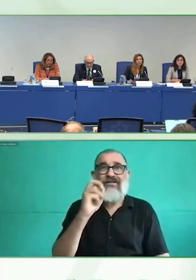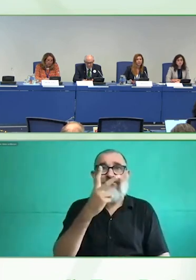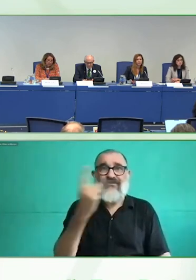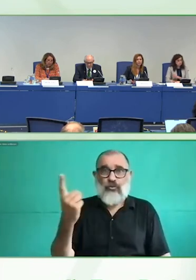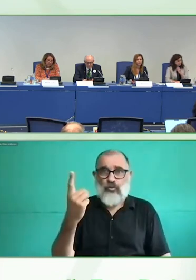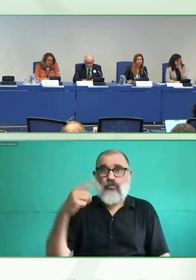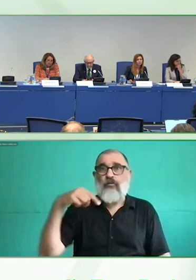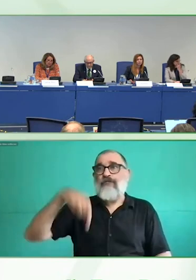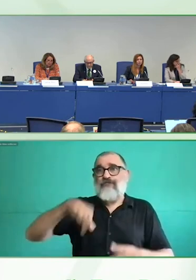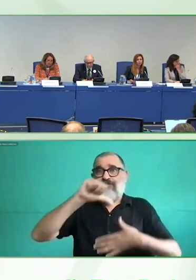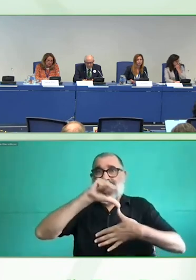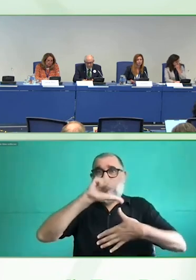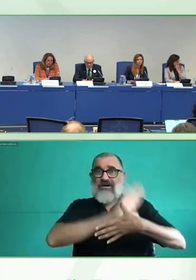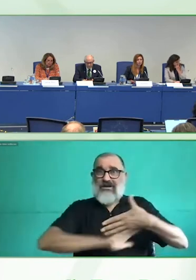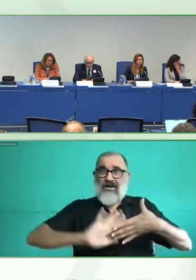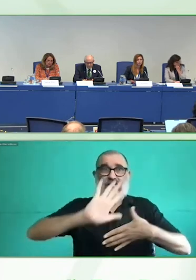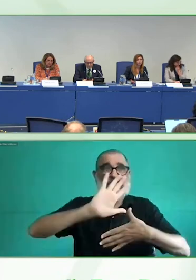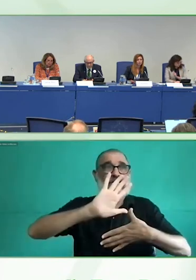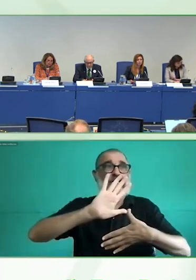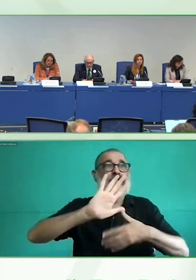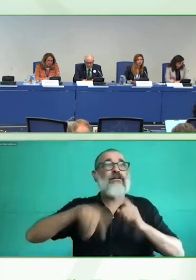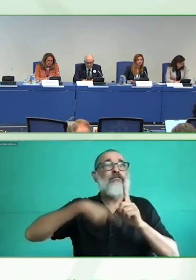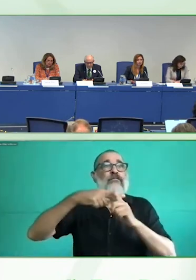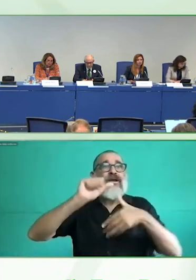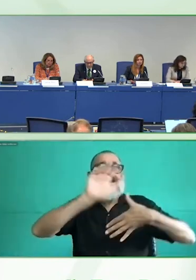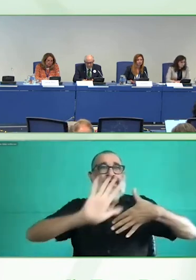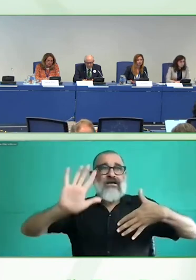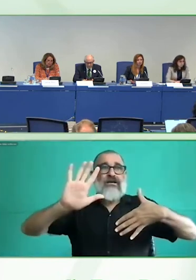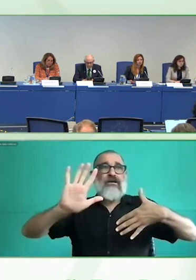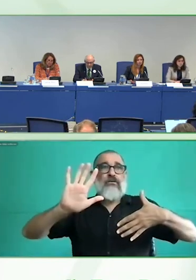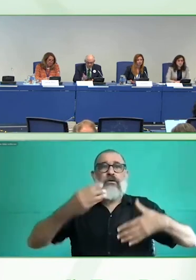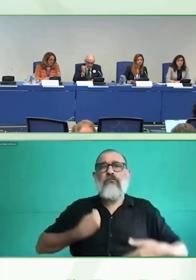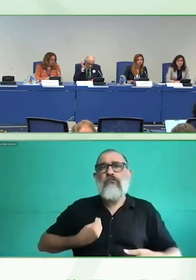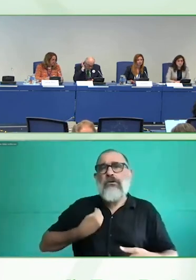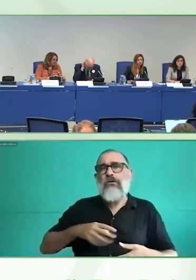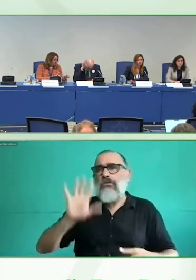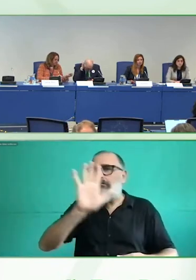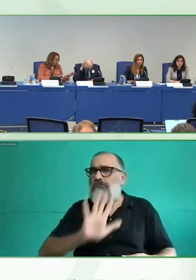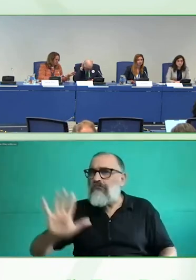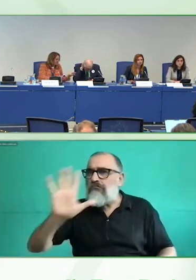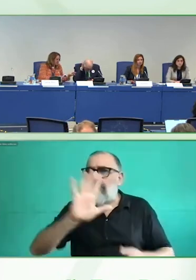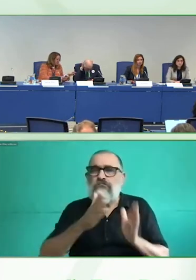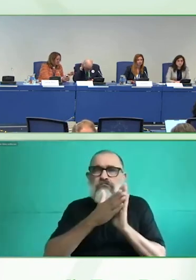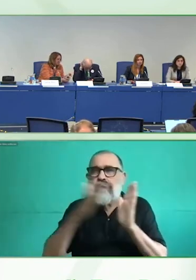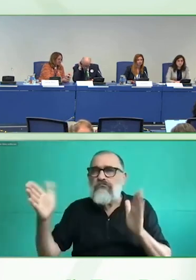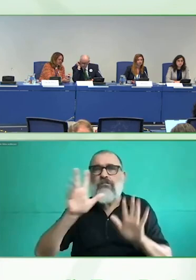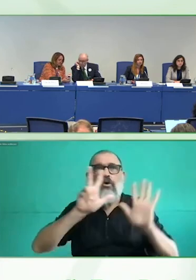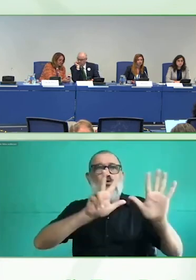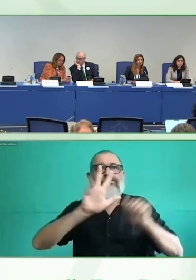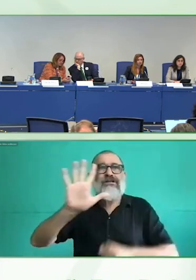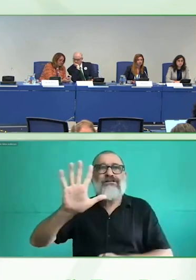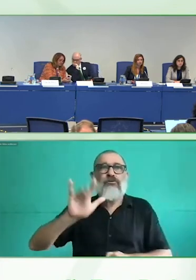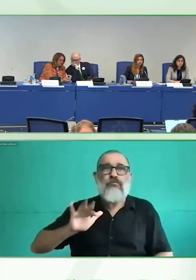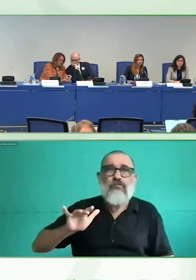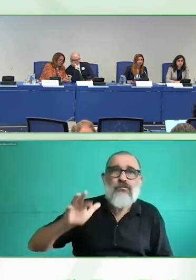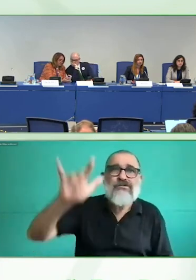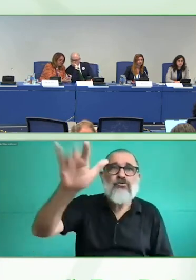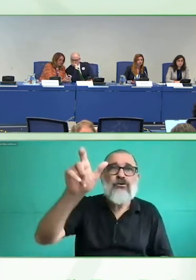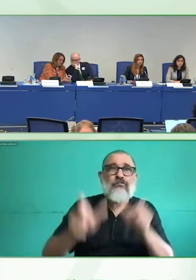gran parte viven aislados por inaccesibles que pueden ser sus distintos entornos, sean físicos o virtuales.